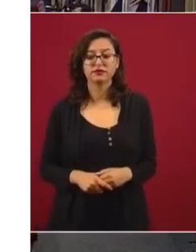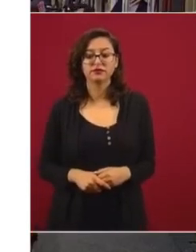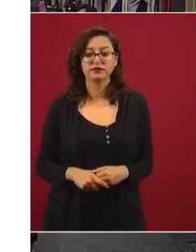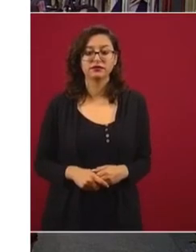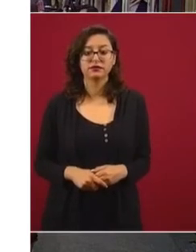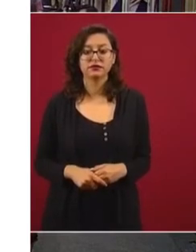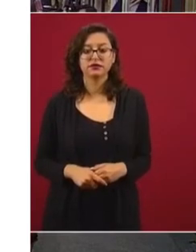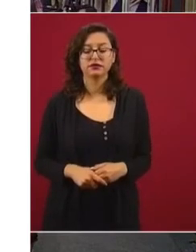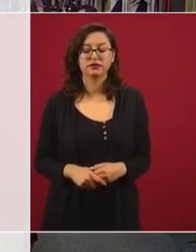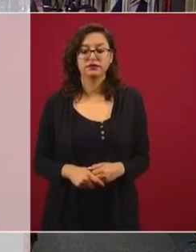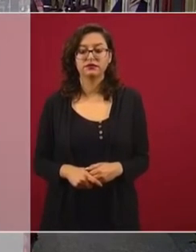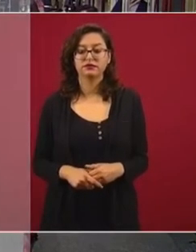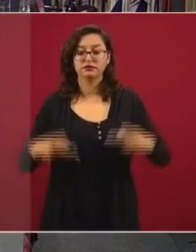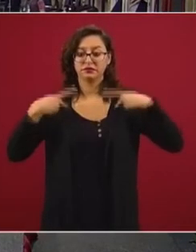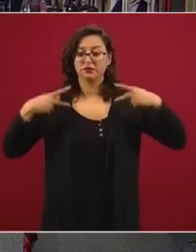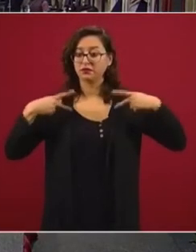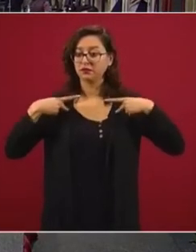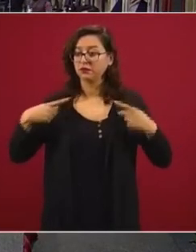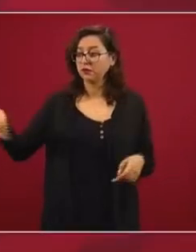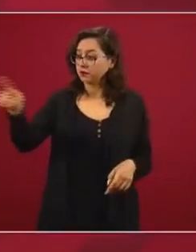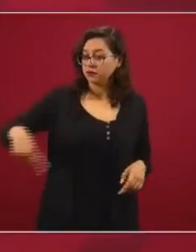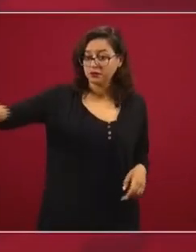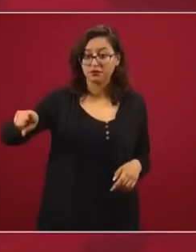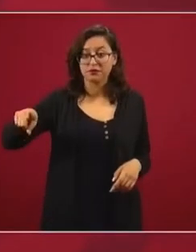los ciudadanos,